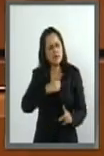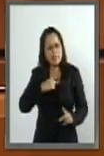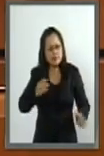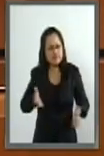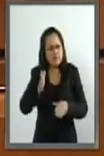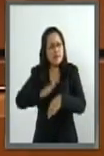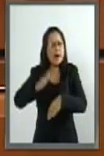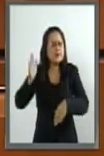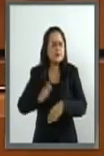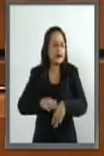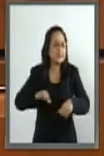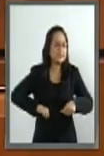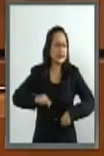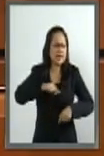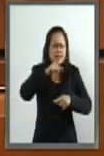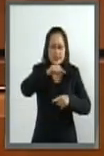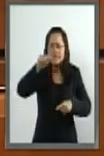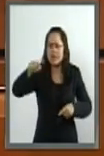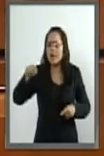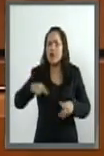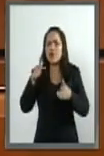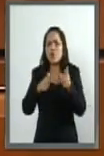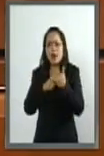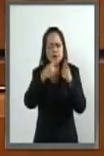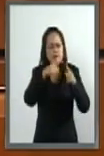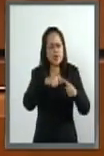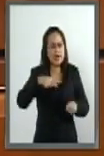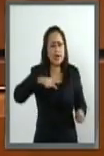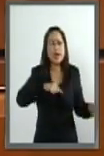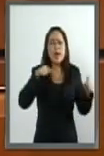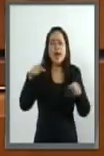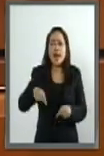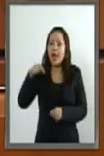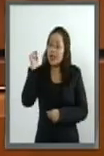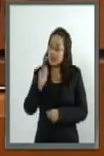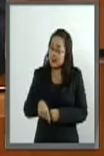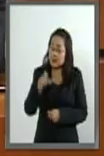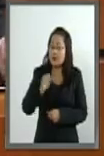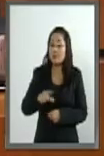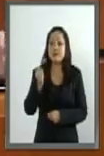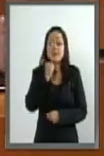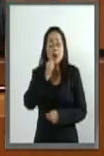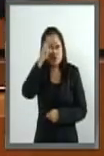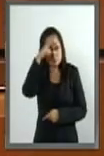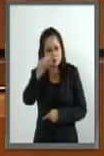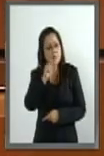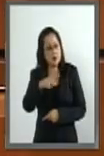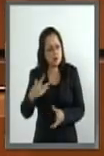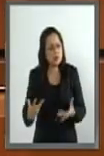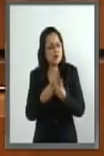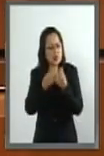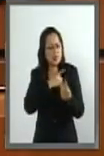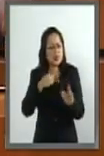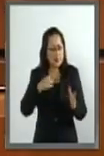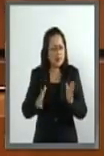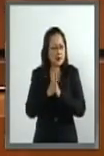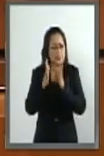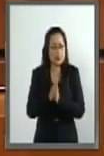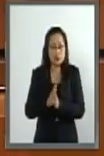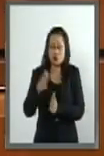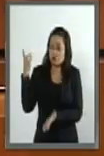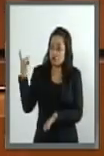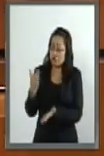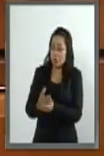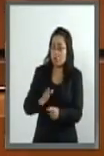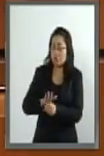desde todas las trincheras, incluida la parlamentaria. No bastan los exhortos para